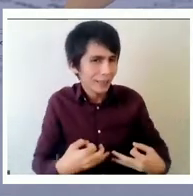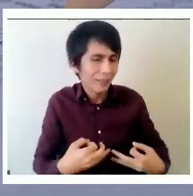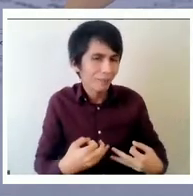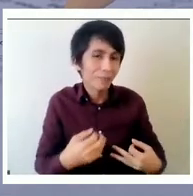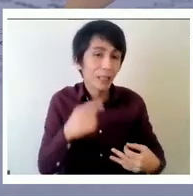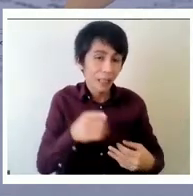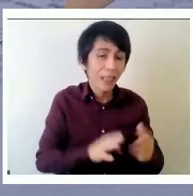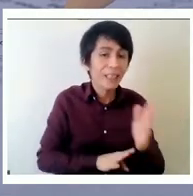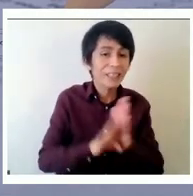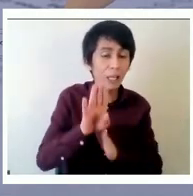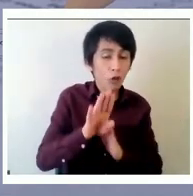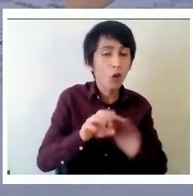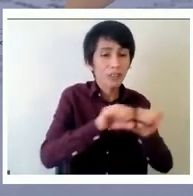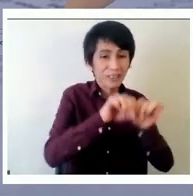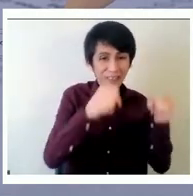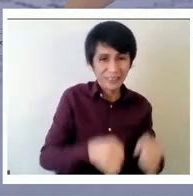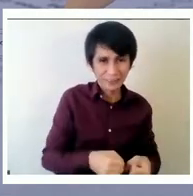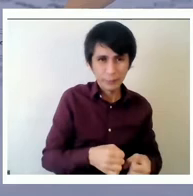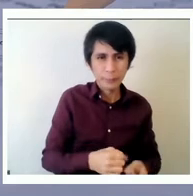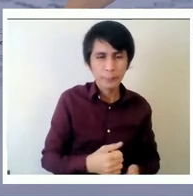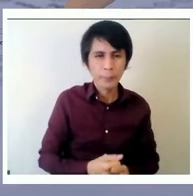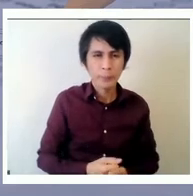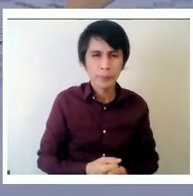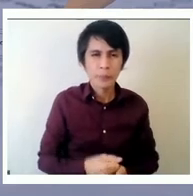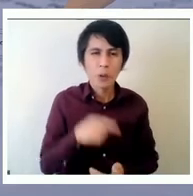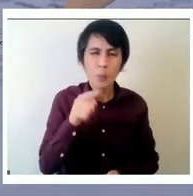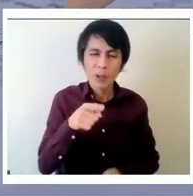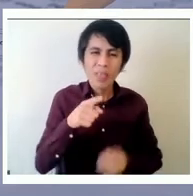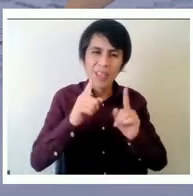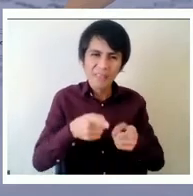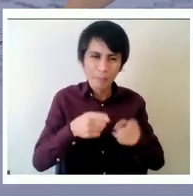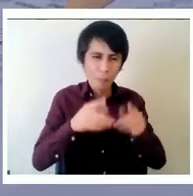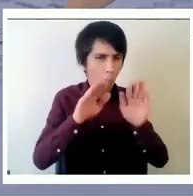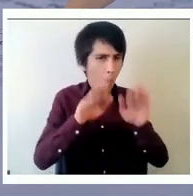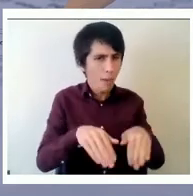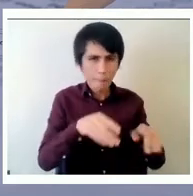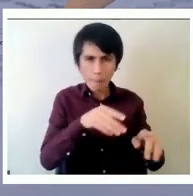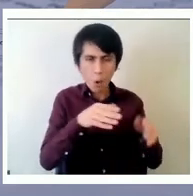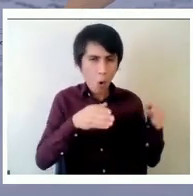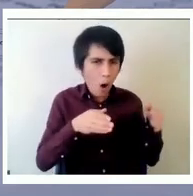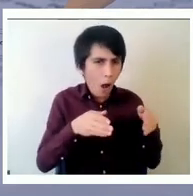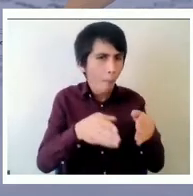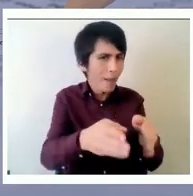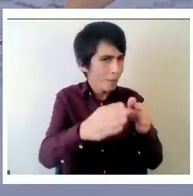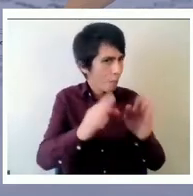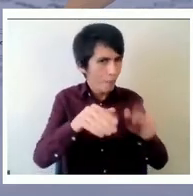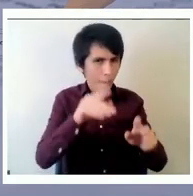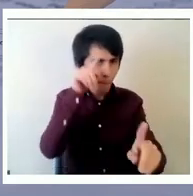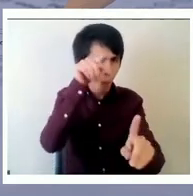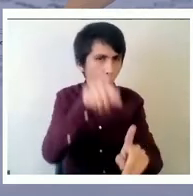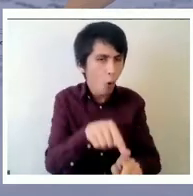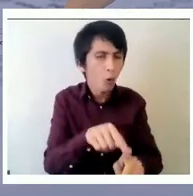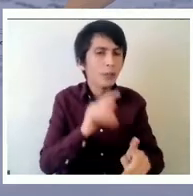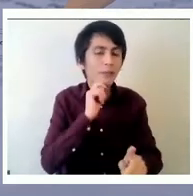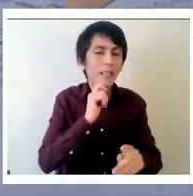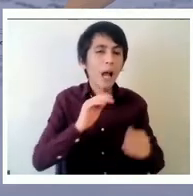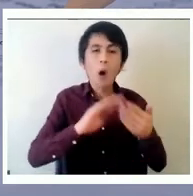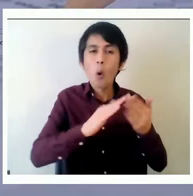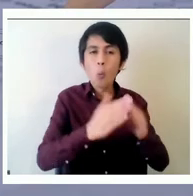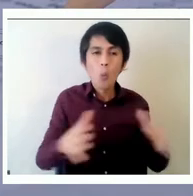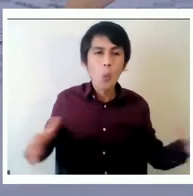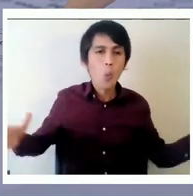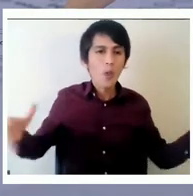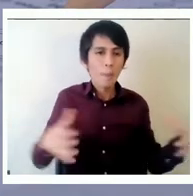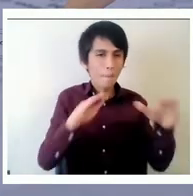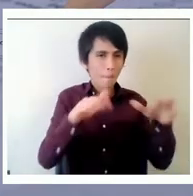este sistema entonces tenemos que ir en la misma dirección en todas las comunidades tienen que compartir una misma visión por lo